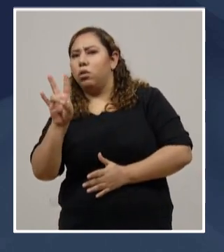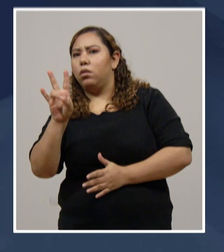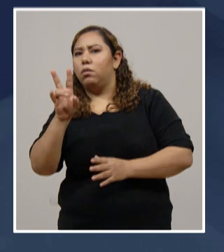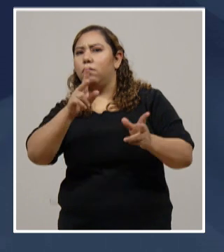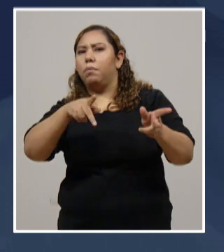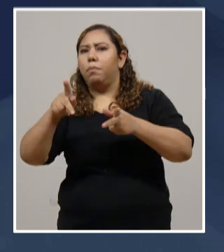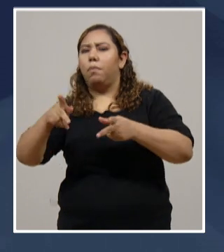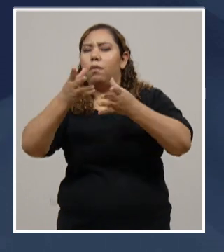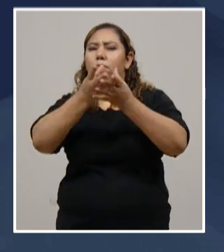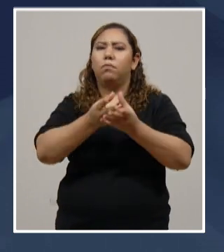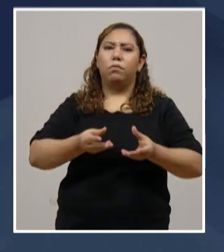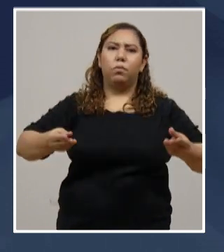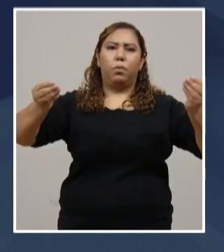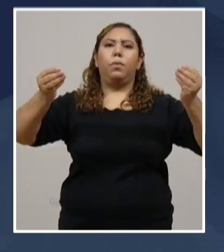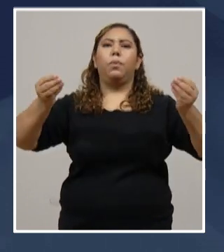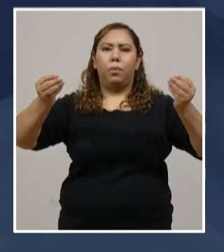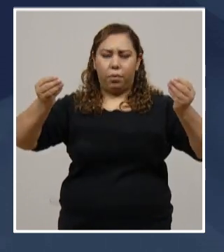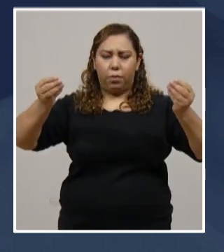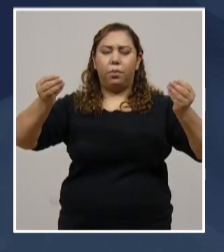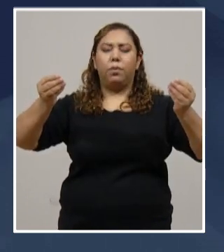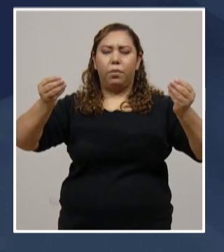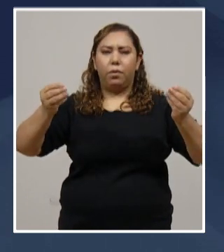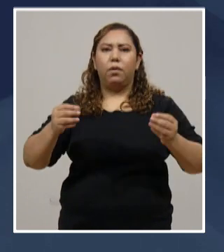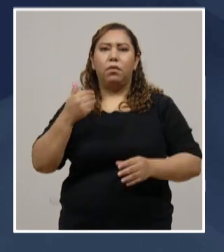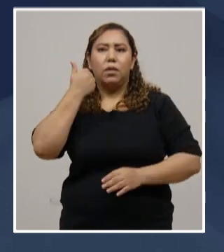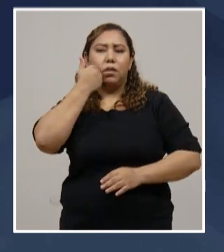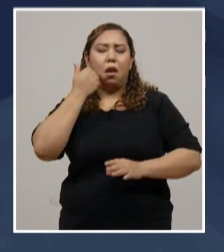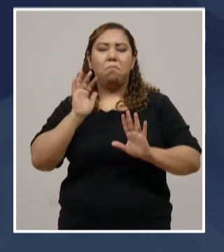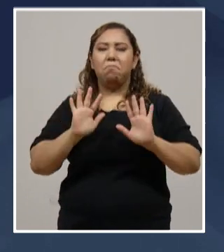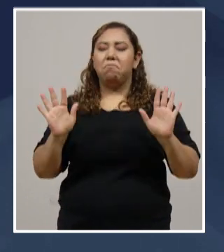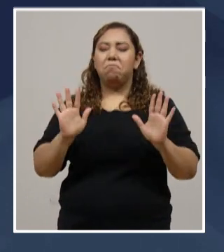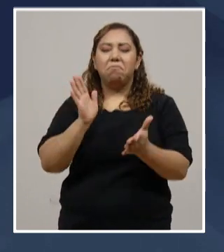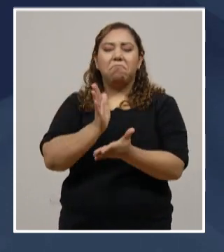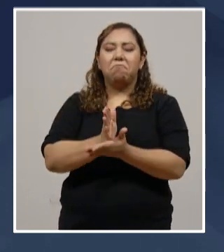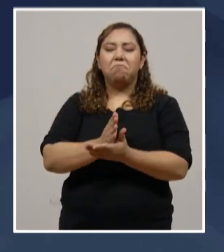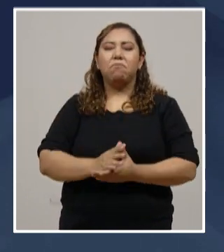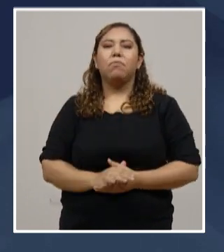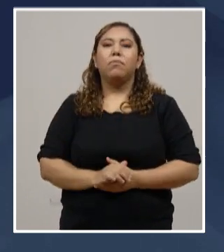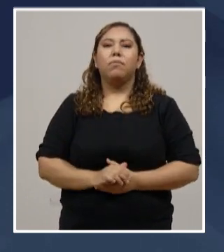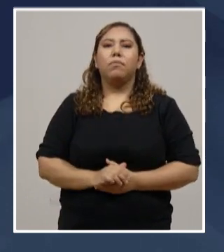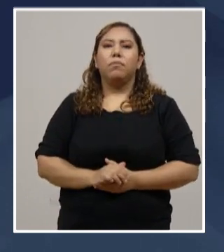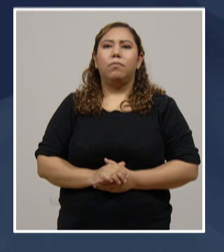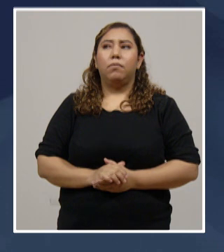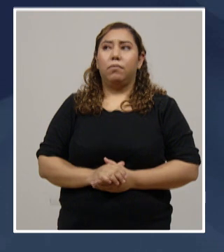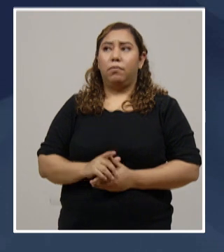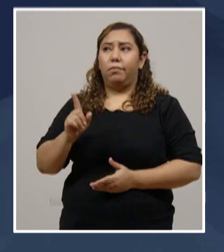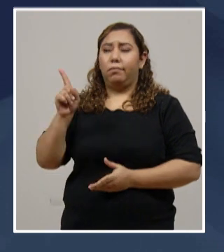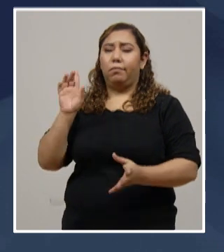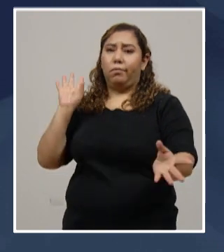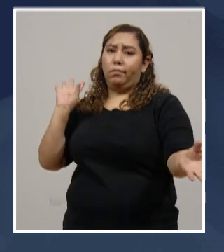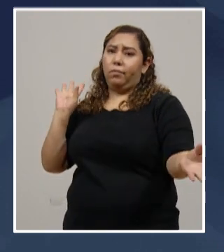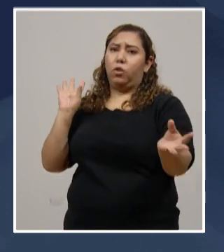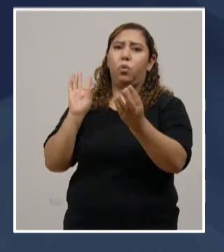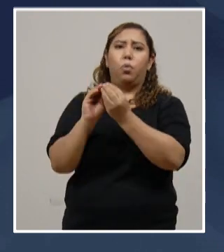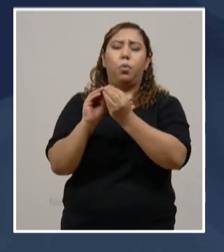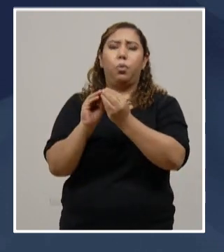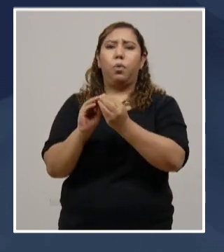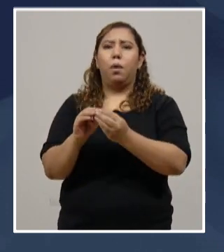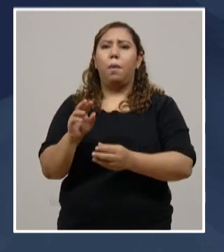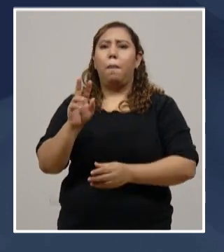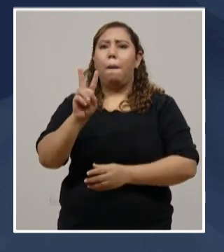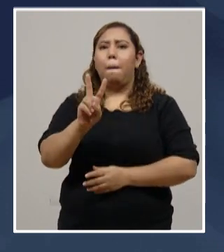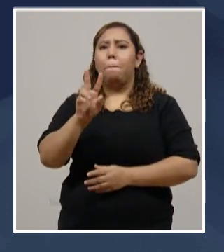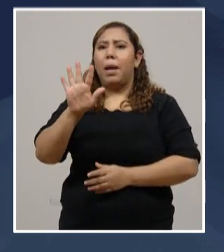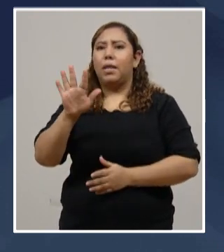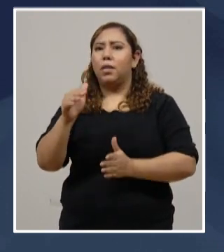han recuperado, han vencido esta enfermedad. Y con las nuevas cifras, vemos que ya más de 25